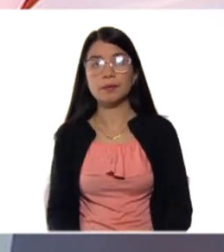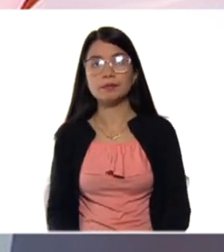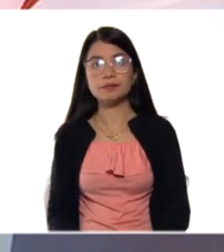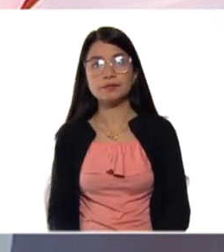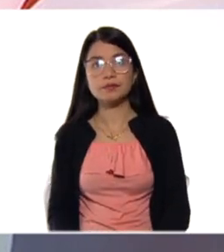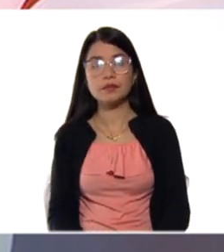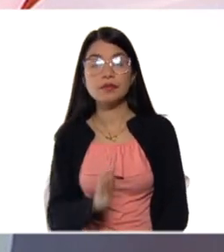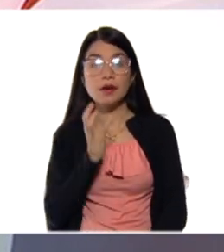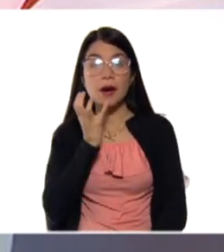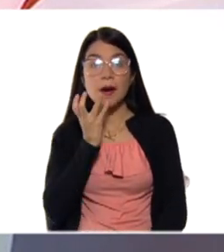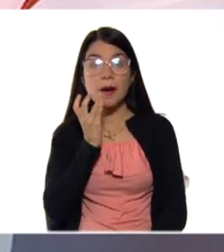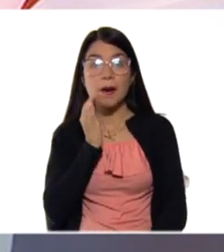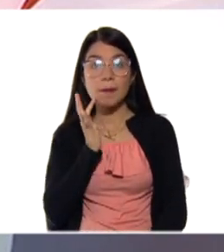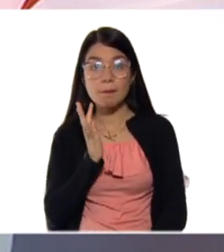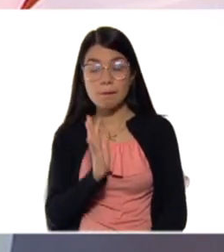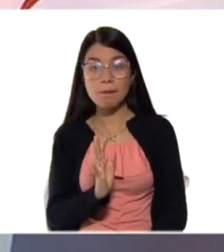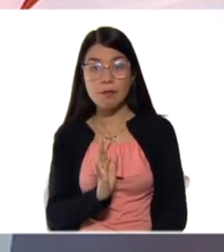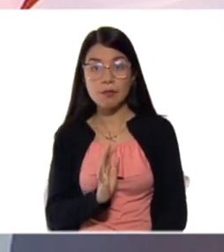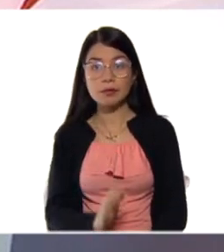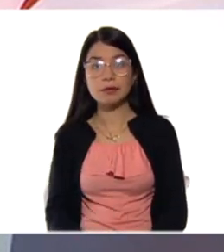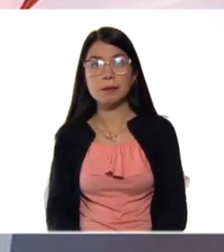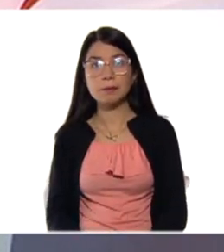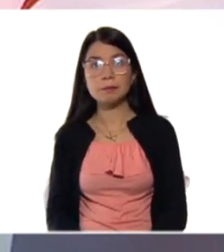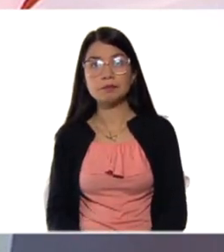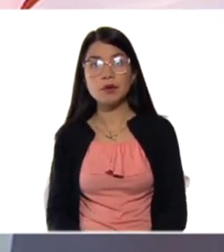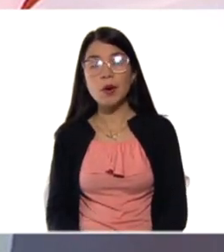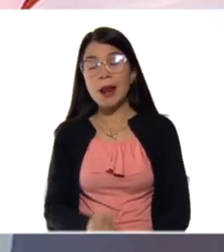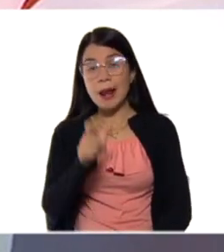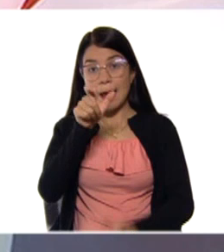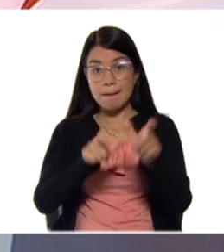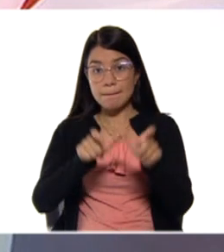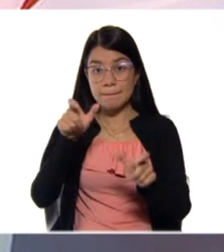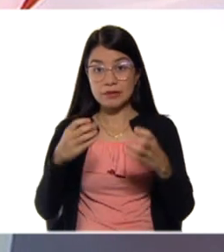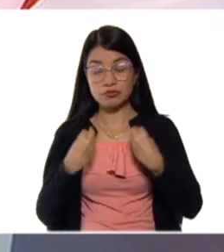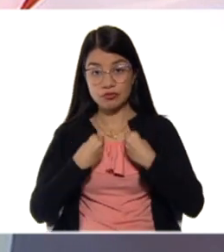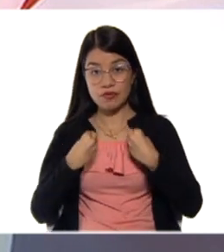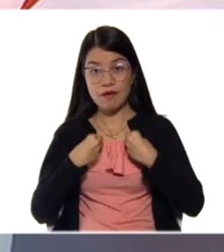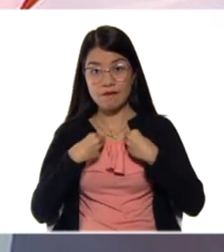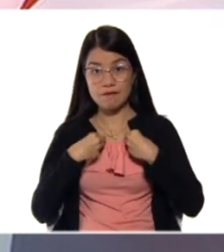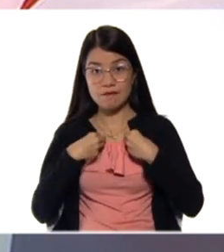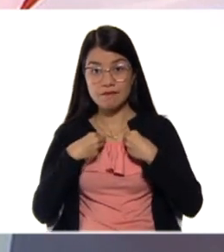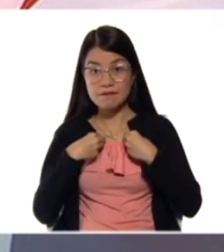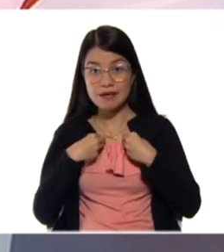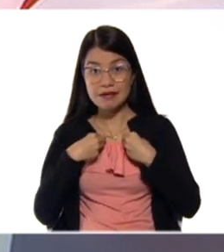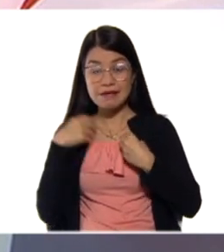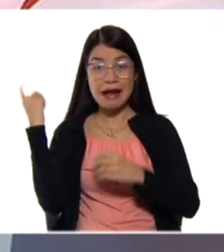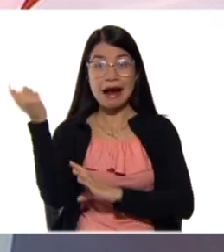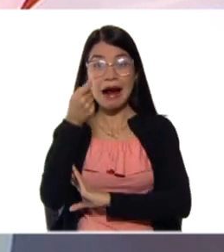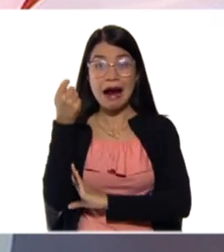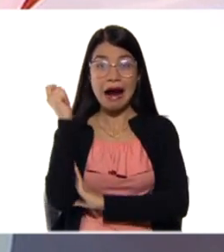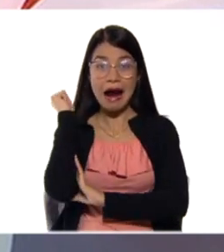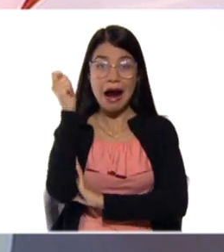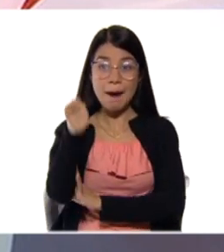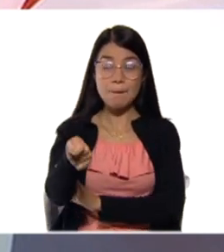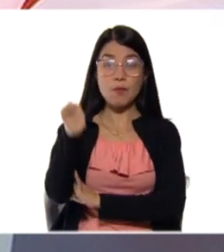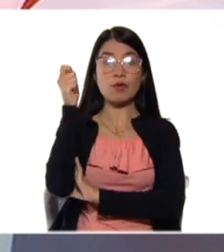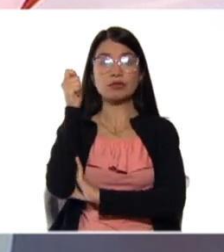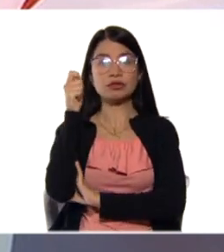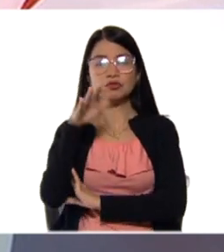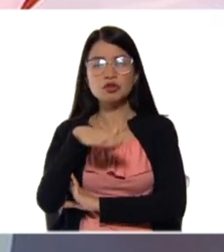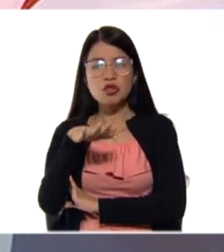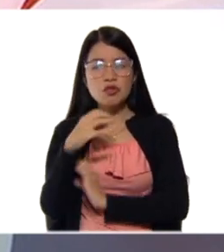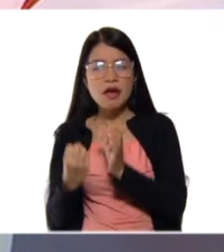de Amazonas. ¿De dónde? En Puerto Ayacucho. ¿Dónde viene la principal fuente de agua